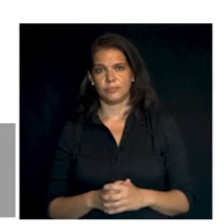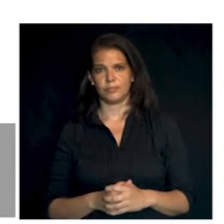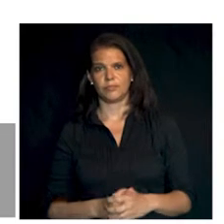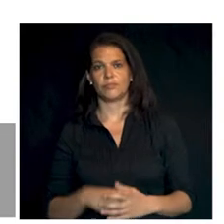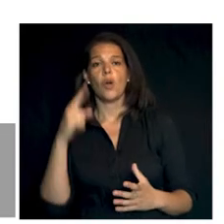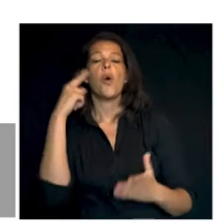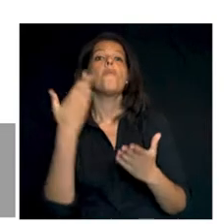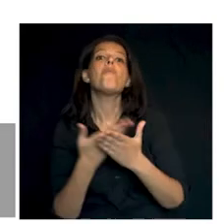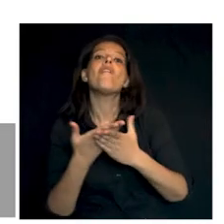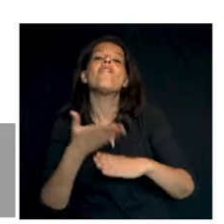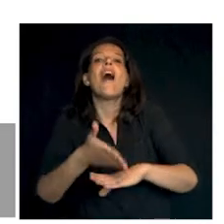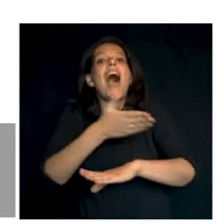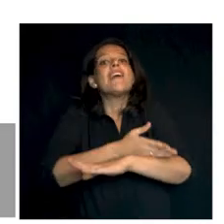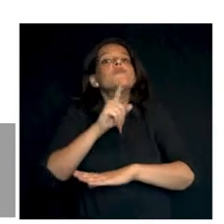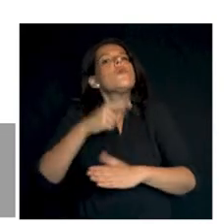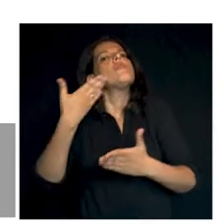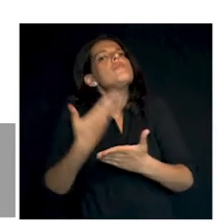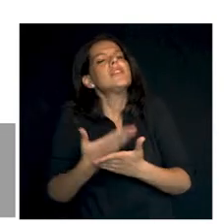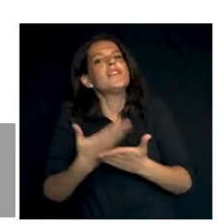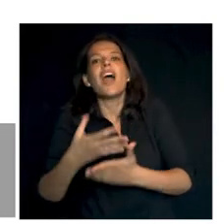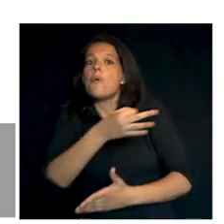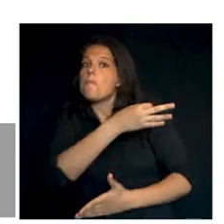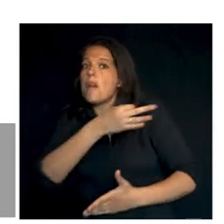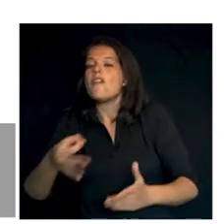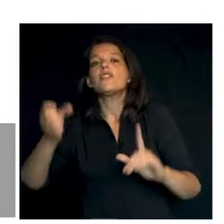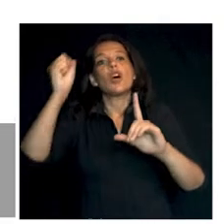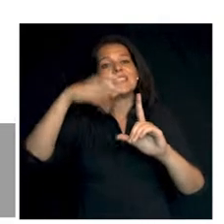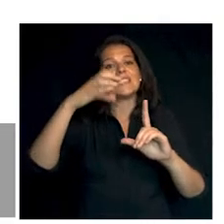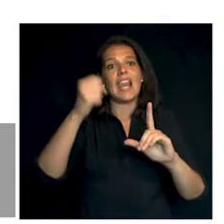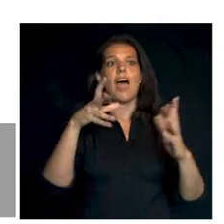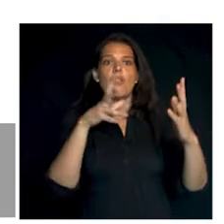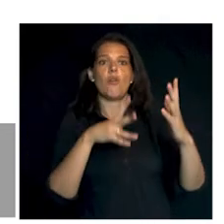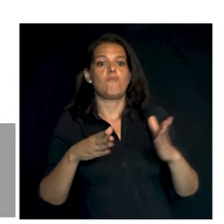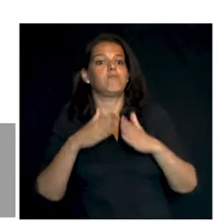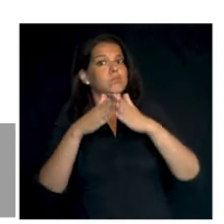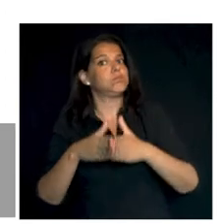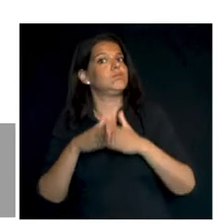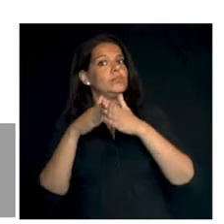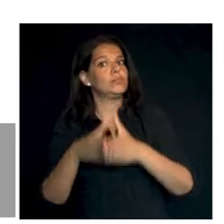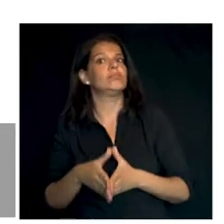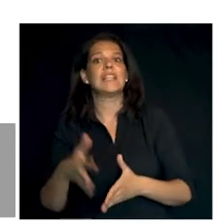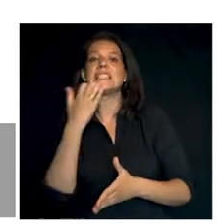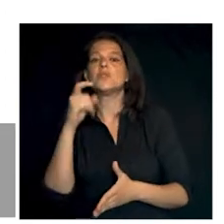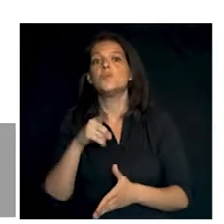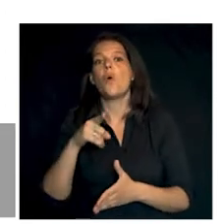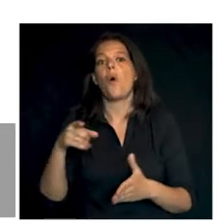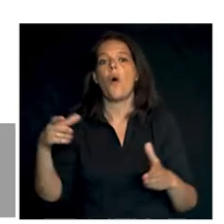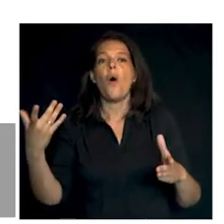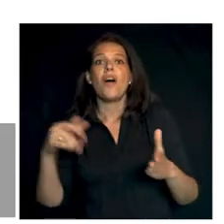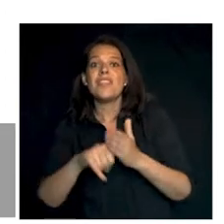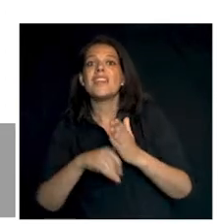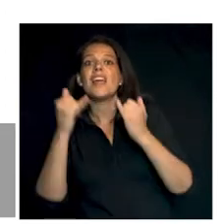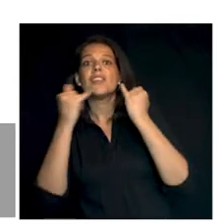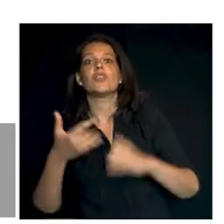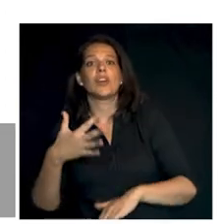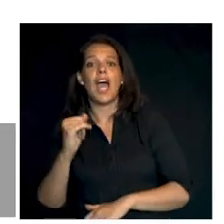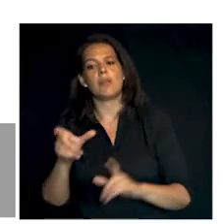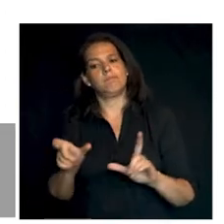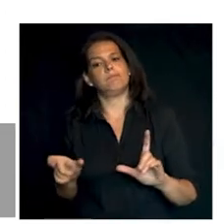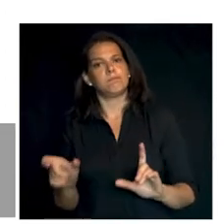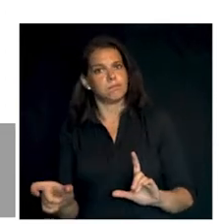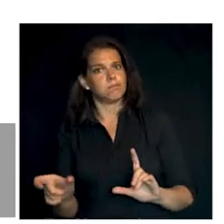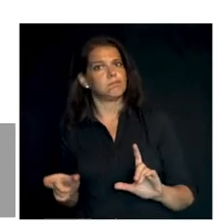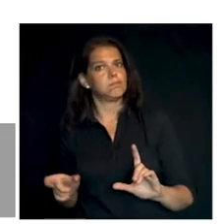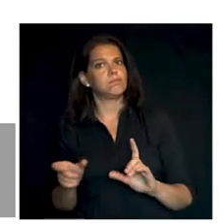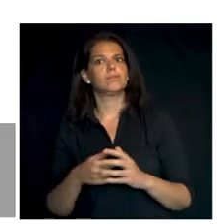Comprueba previamente que tu certificado está correctamente instalado en el navegador. Si dispones de DNI electrónico, insértalo en